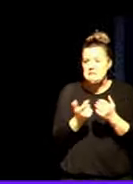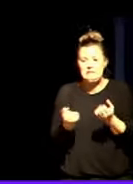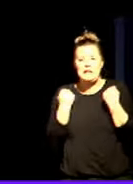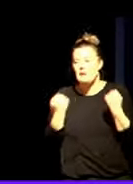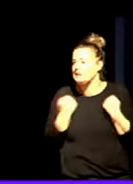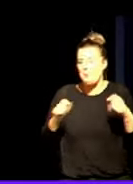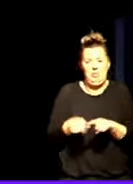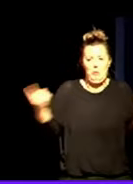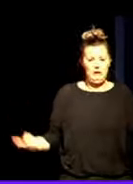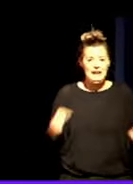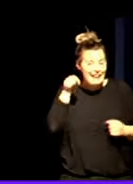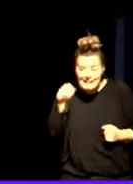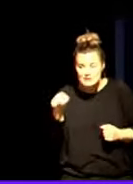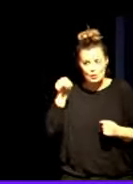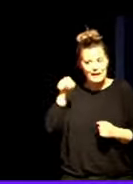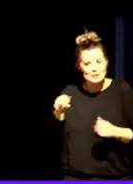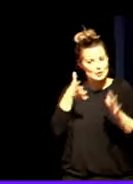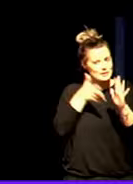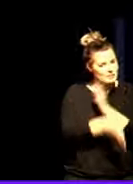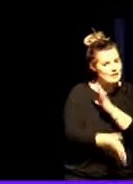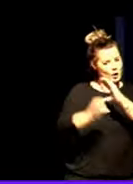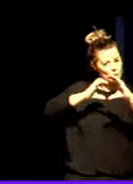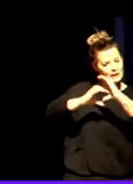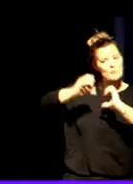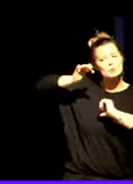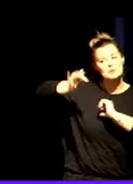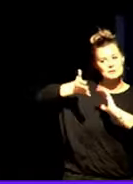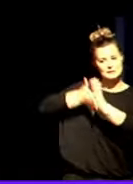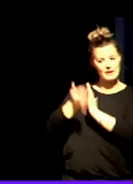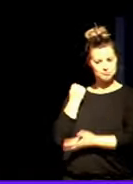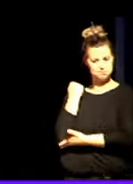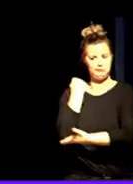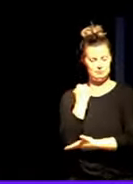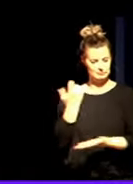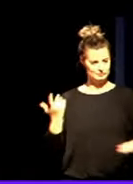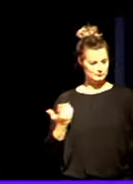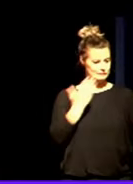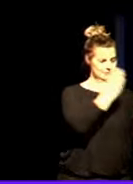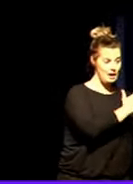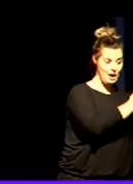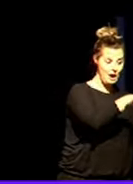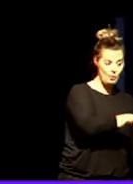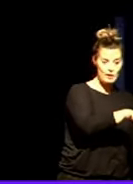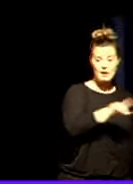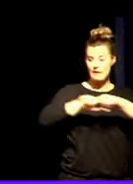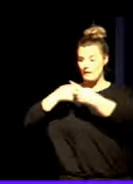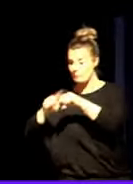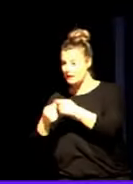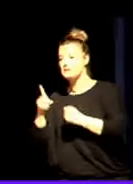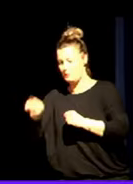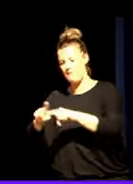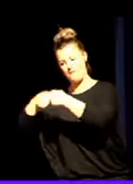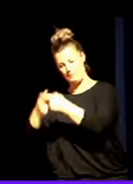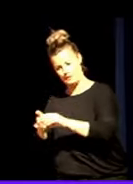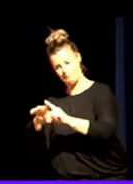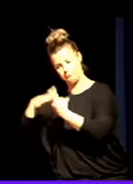eso eso es reportar de manera indirecta la comunicación entre el habla y la familia y dentro de la propia familia